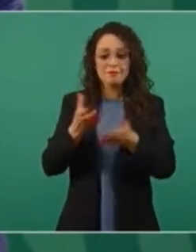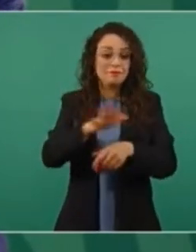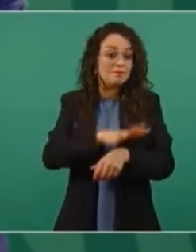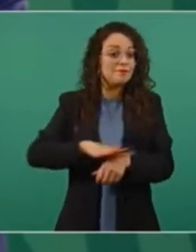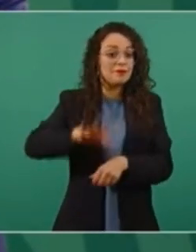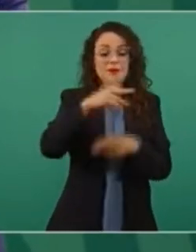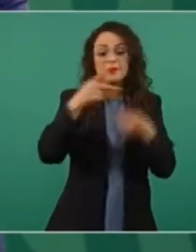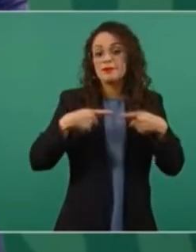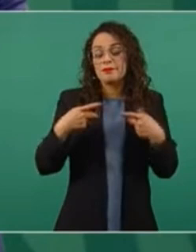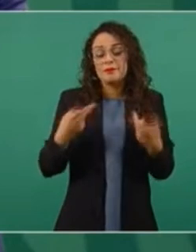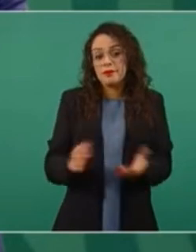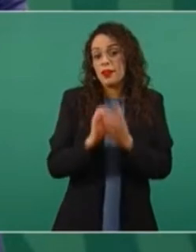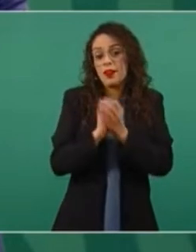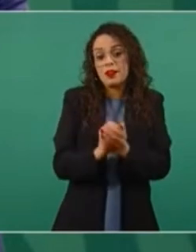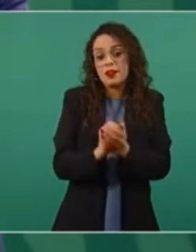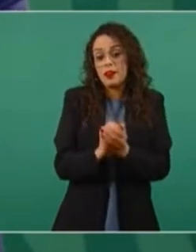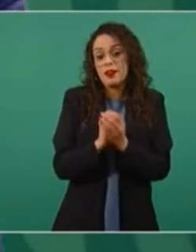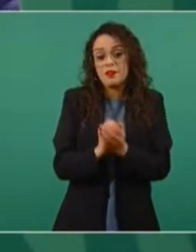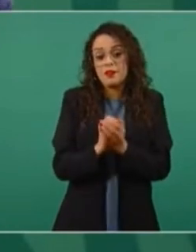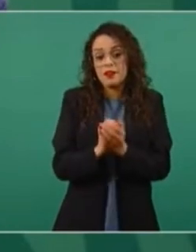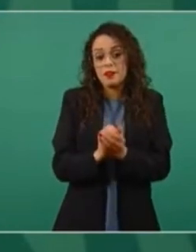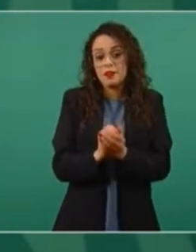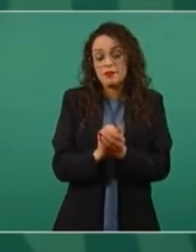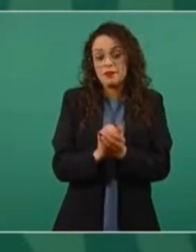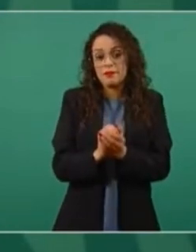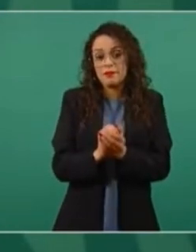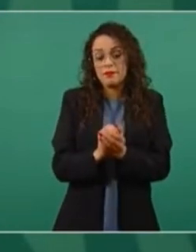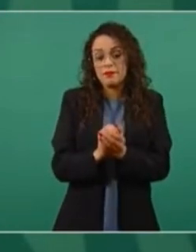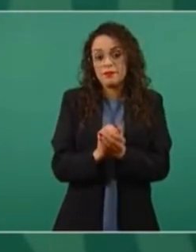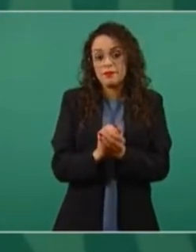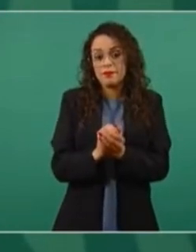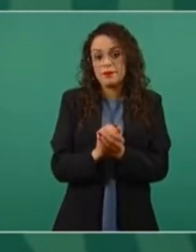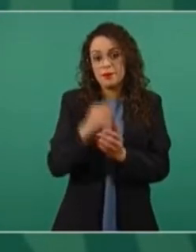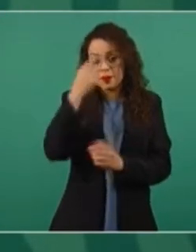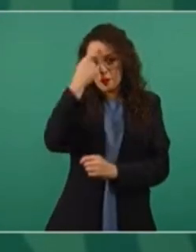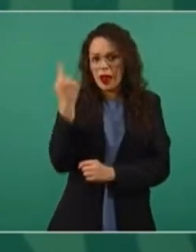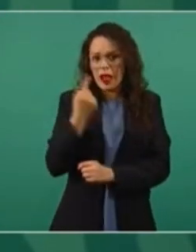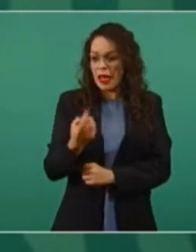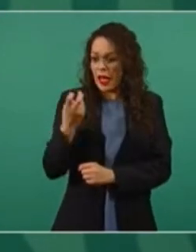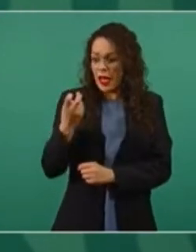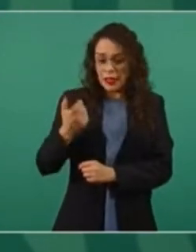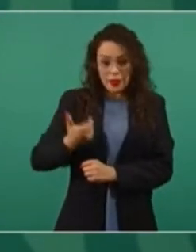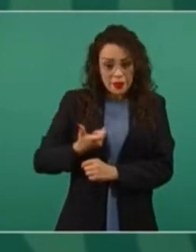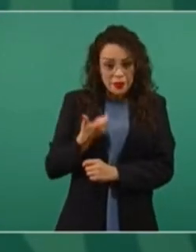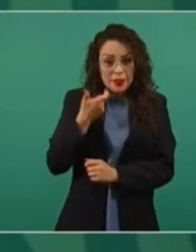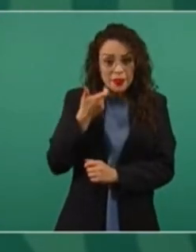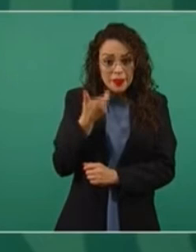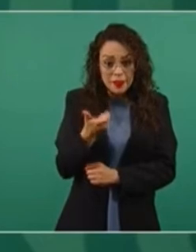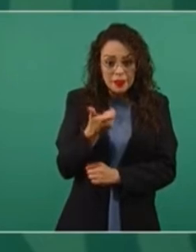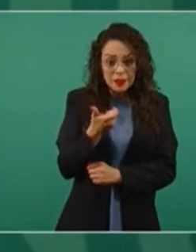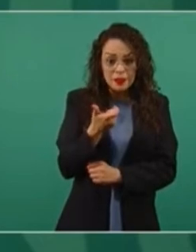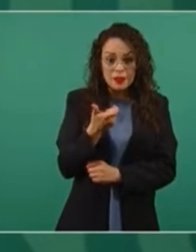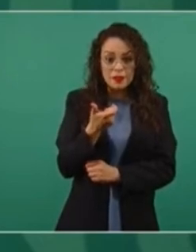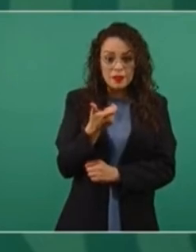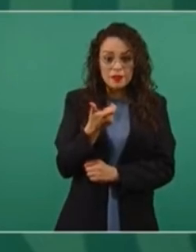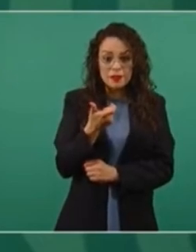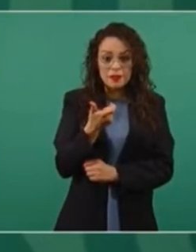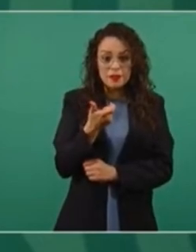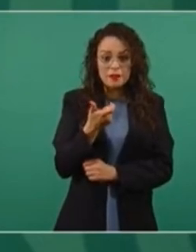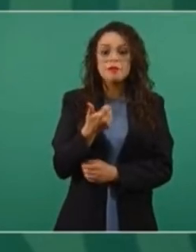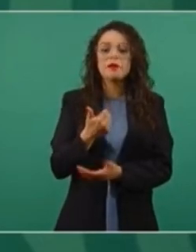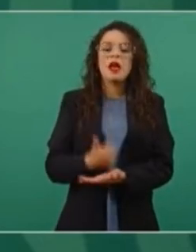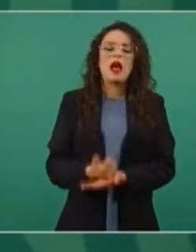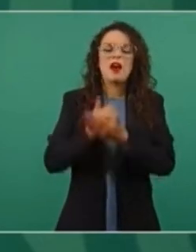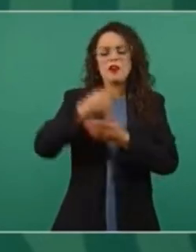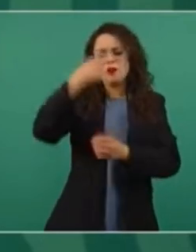la gente, se va a rifar para que esos ingresos ayuden en la compra de